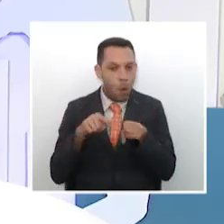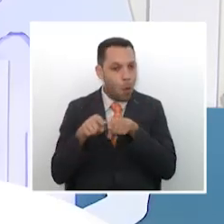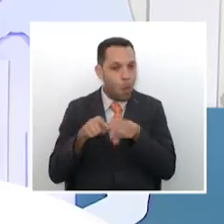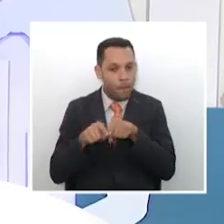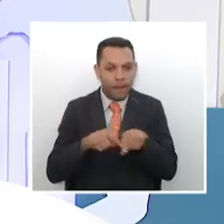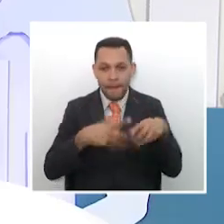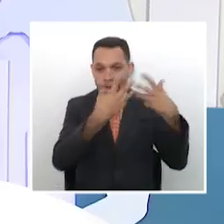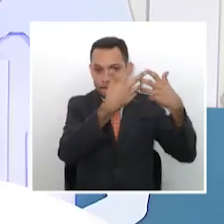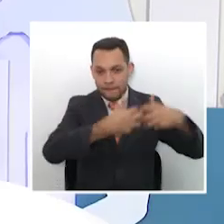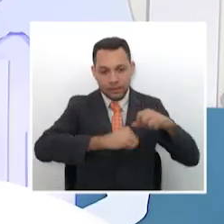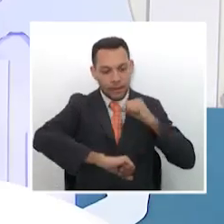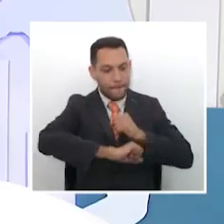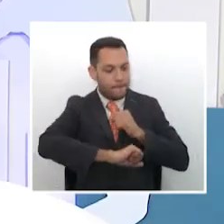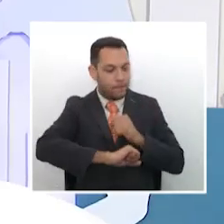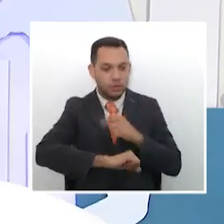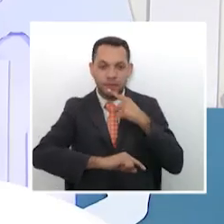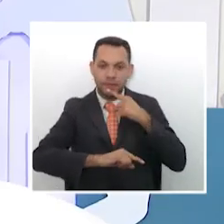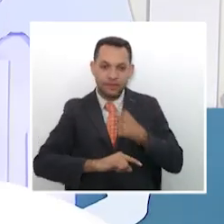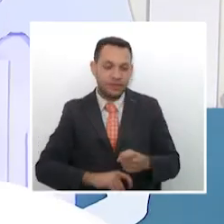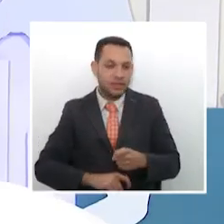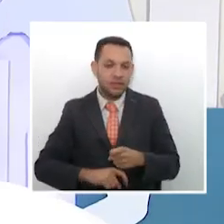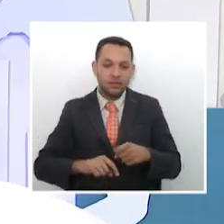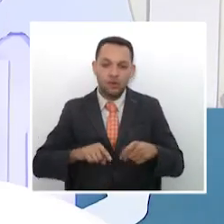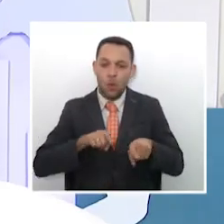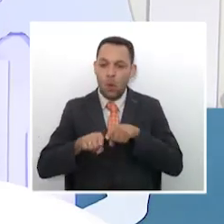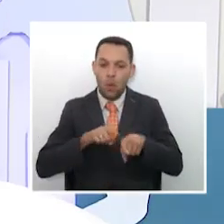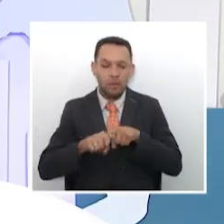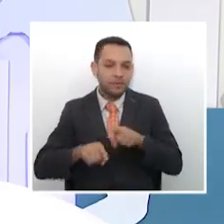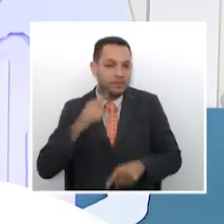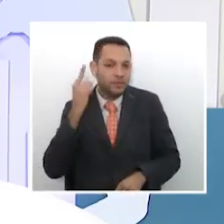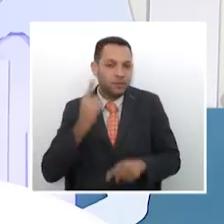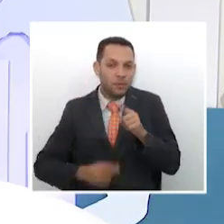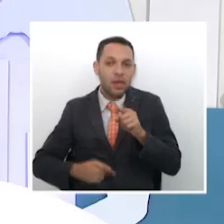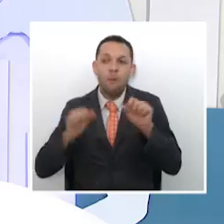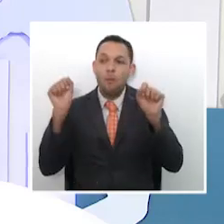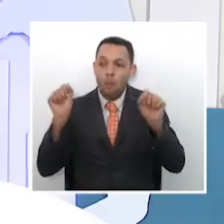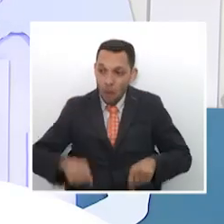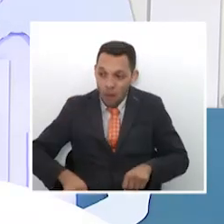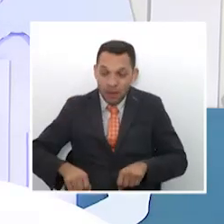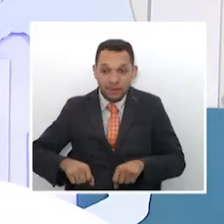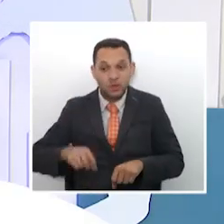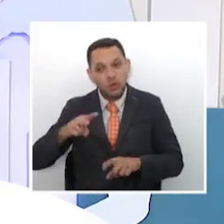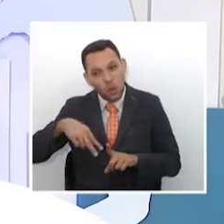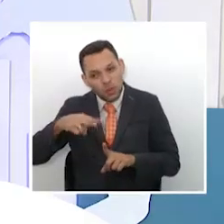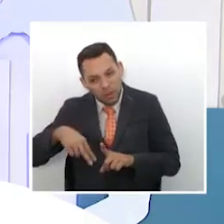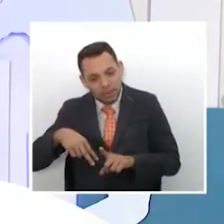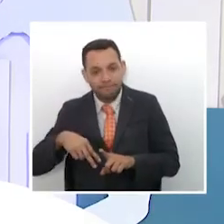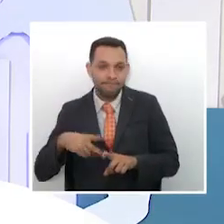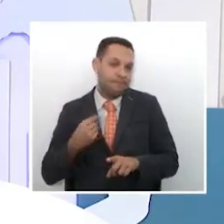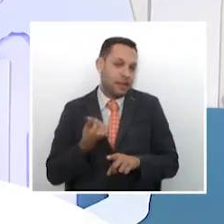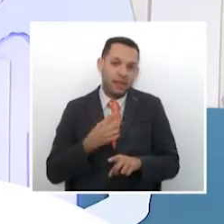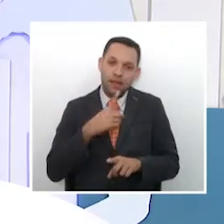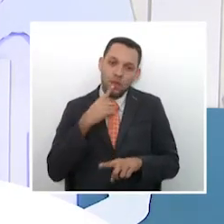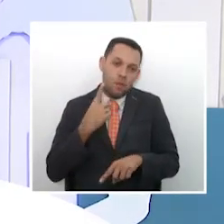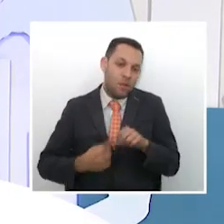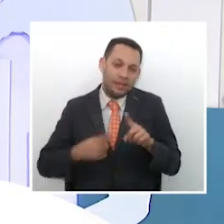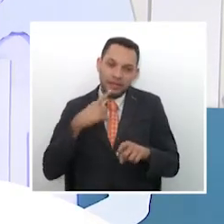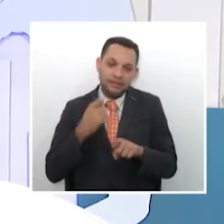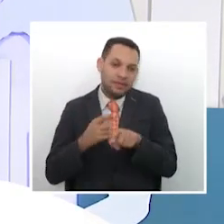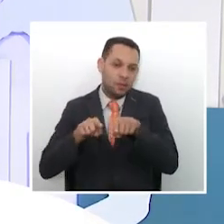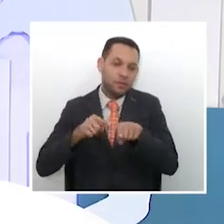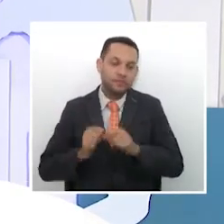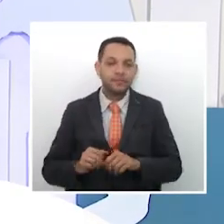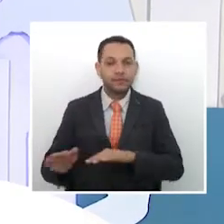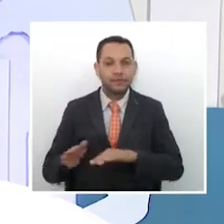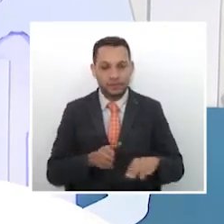pues dan al traste con cualquier posibilidad de competir. Así lo permite el Gobierno Nacional en dos o tres meses aproximadamente. Hasta aquí la información deportiva